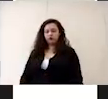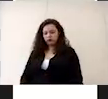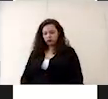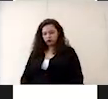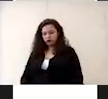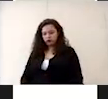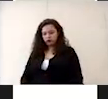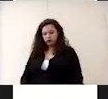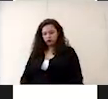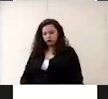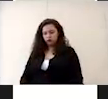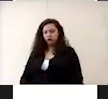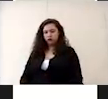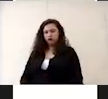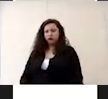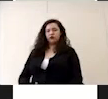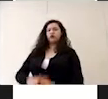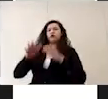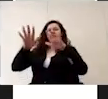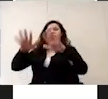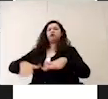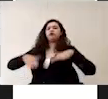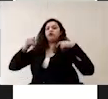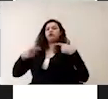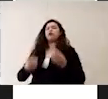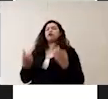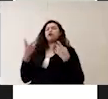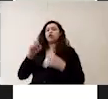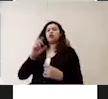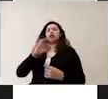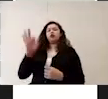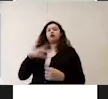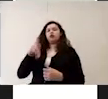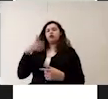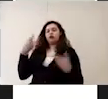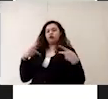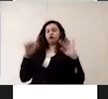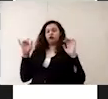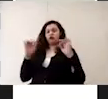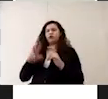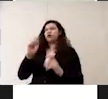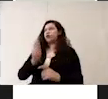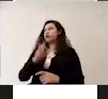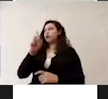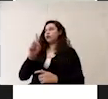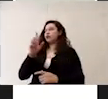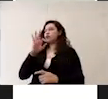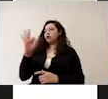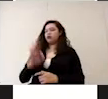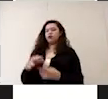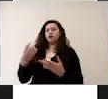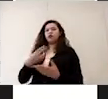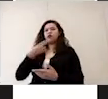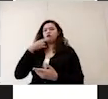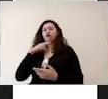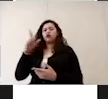auditorios el aforo permitido es del 30% de su capacidad no debe usarse